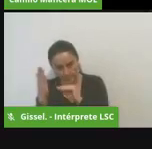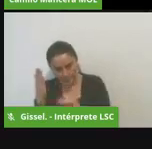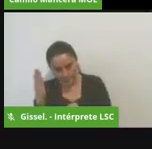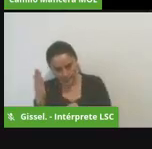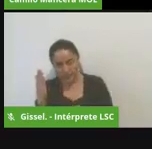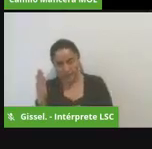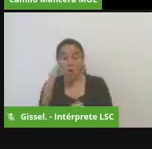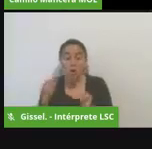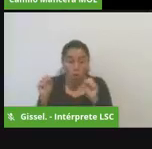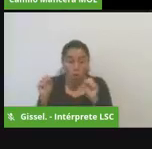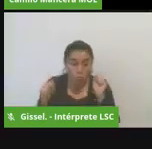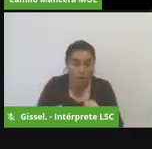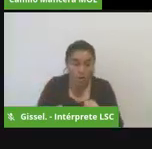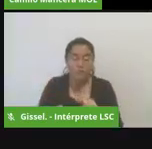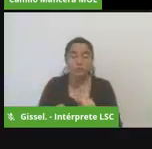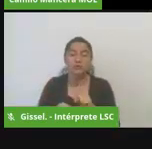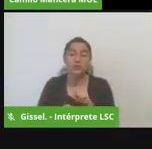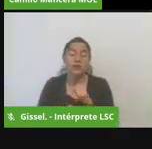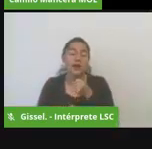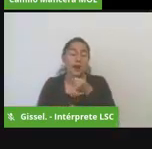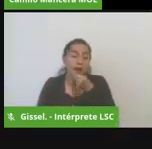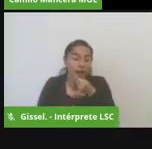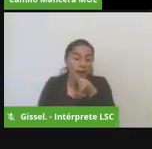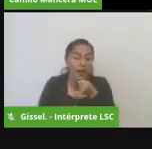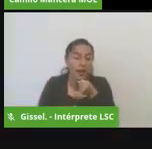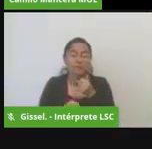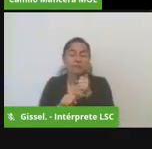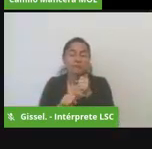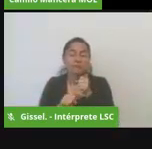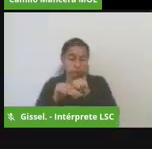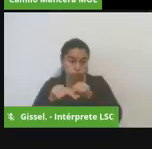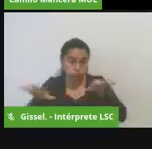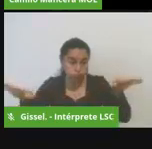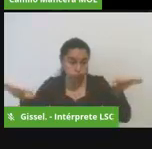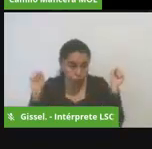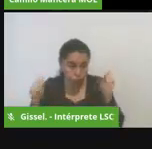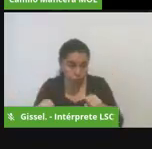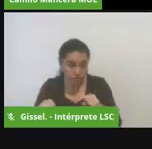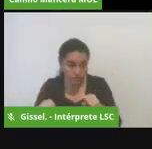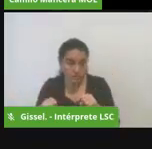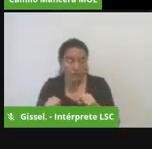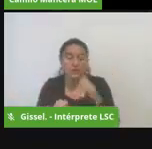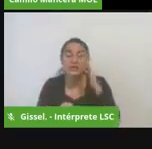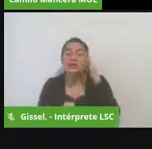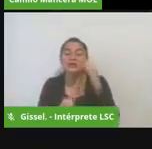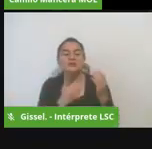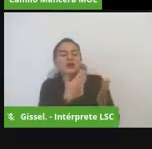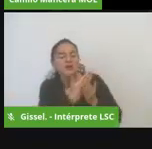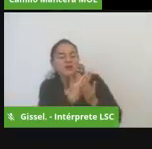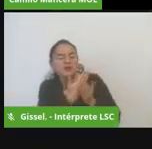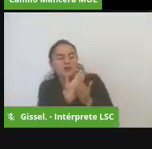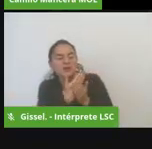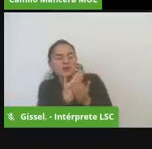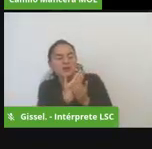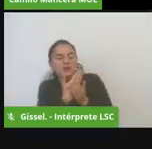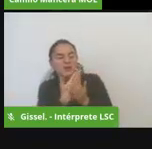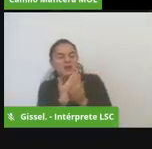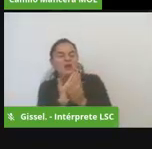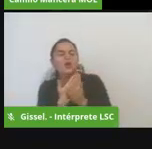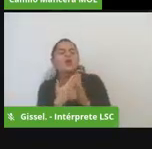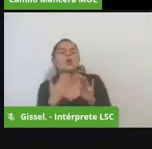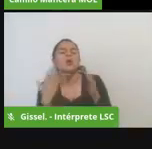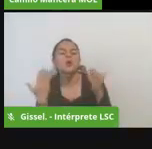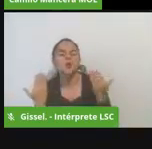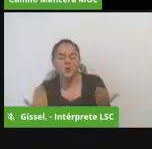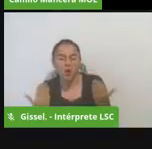y asimismo pues que nos digan si saben o no cómo se denuncia esta irregularidad de